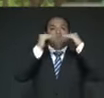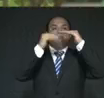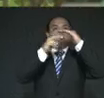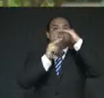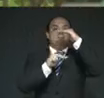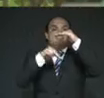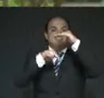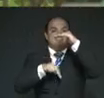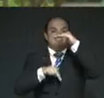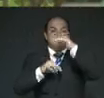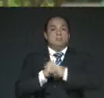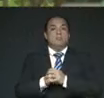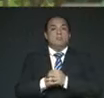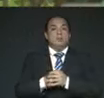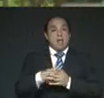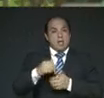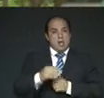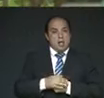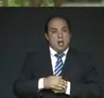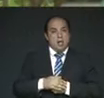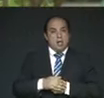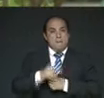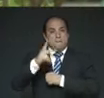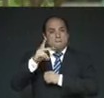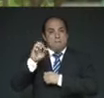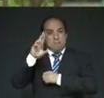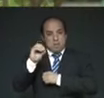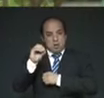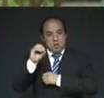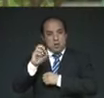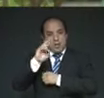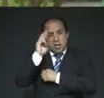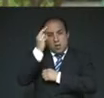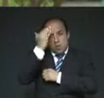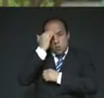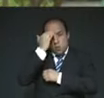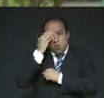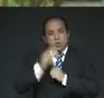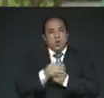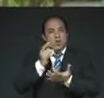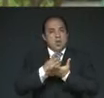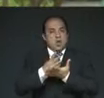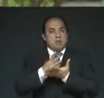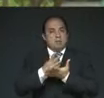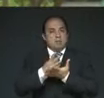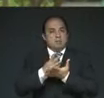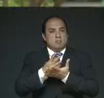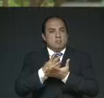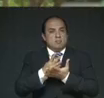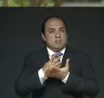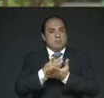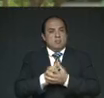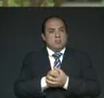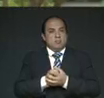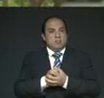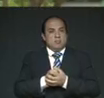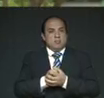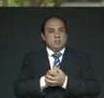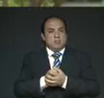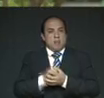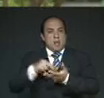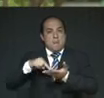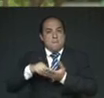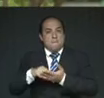capitán Pedro de Alvarado es recordado únicamente por la hazaña nada gloriosa de haber brincado sobre los